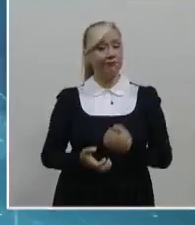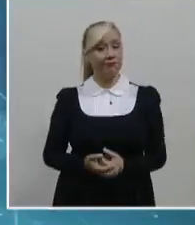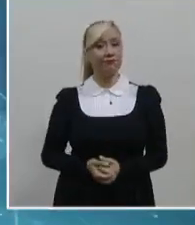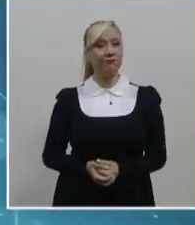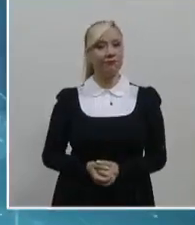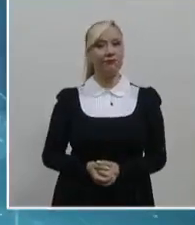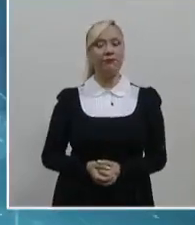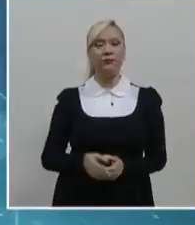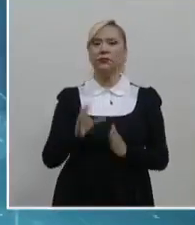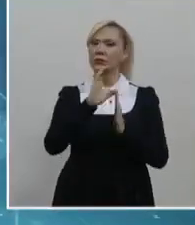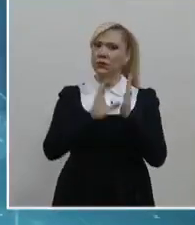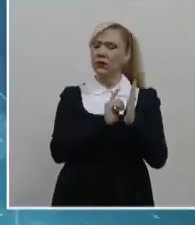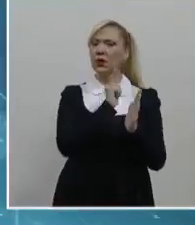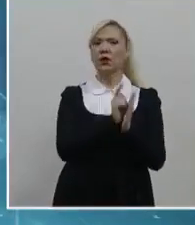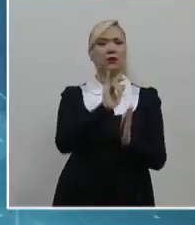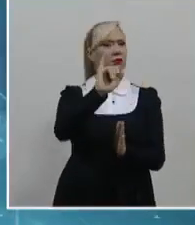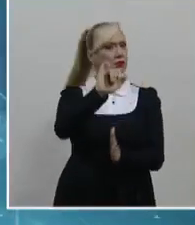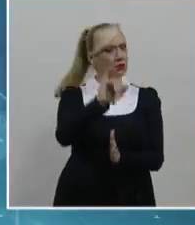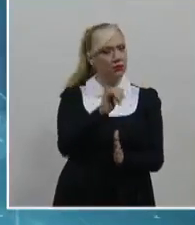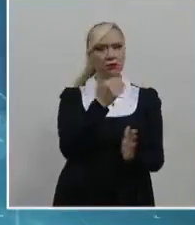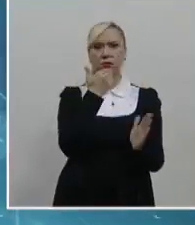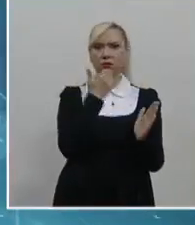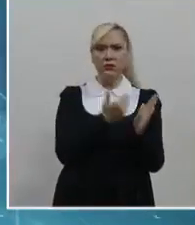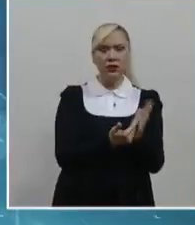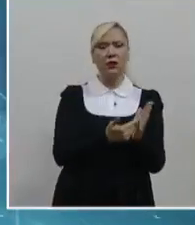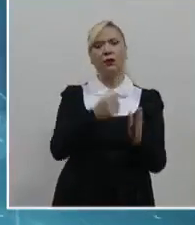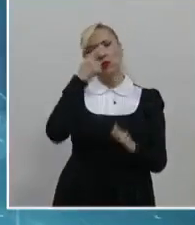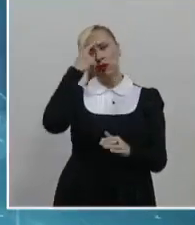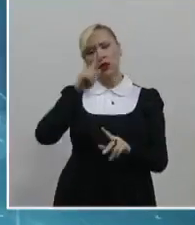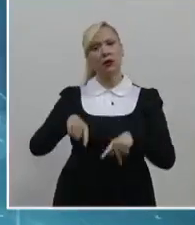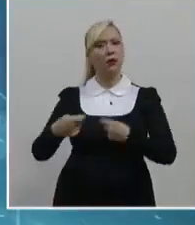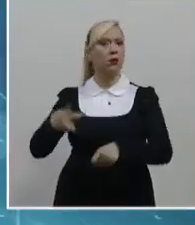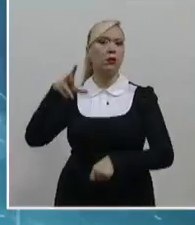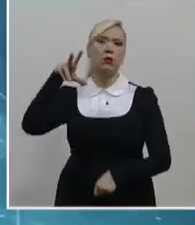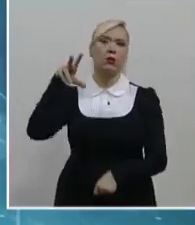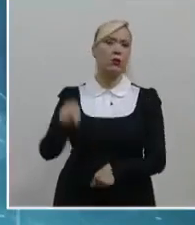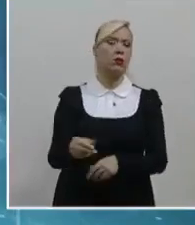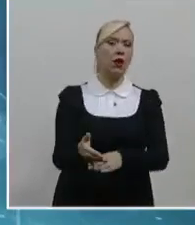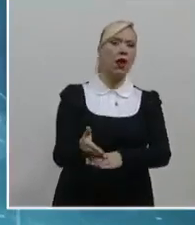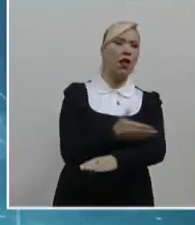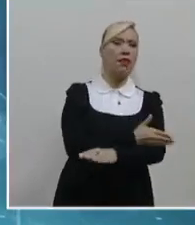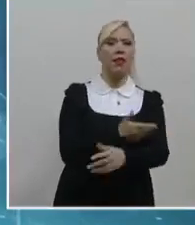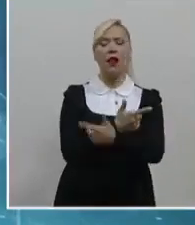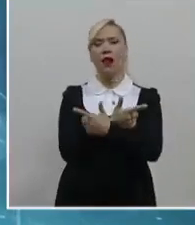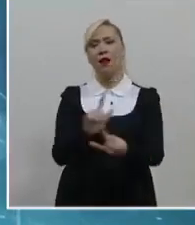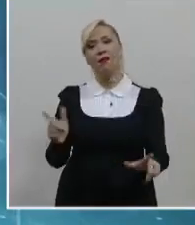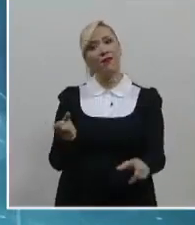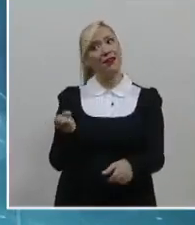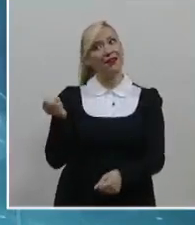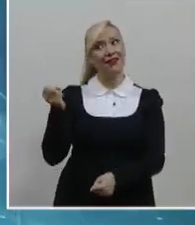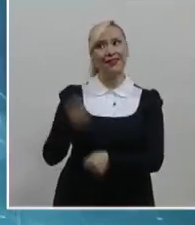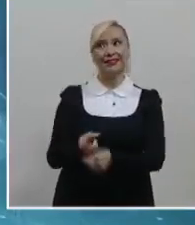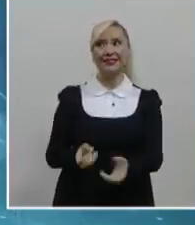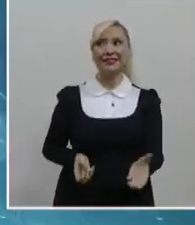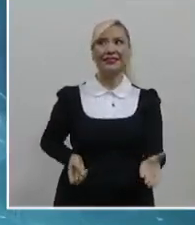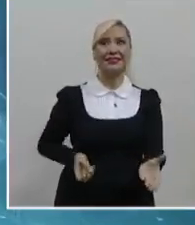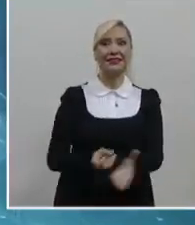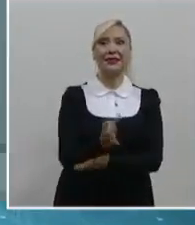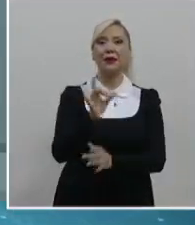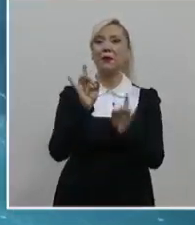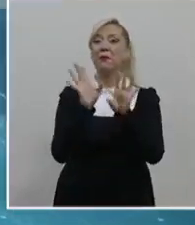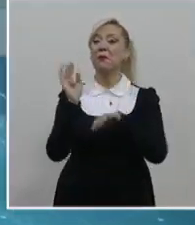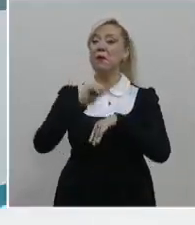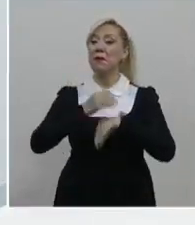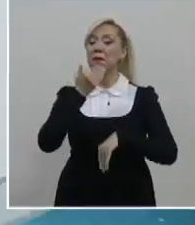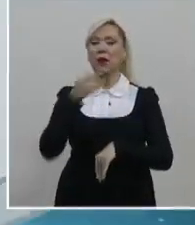Es constitucional negar el beneficio de la libertad anticipada a personas sentenciadas por delincuencia organizada, determinó la primera sala.